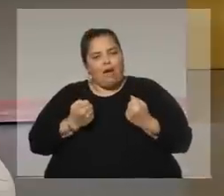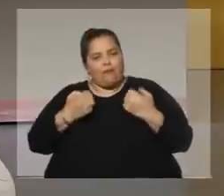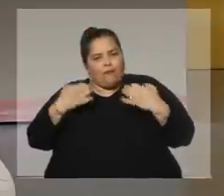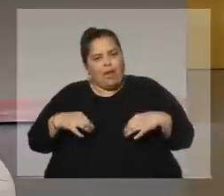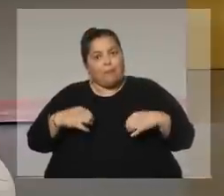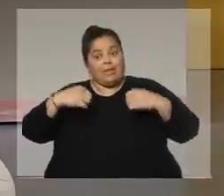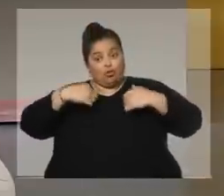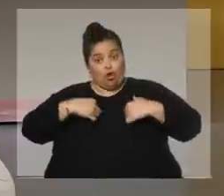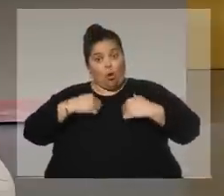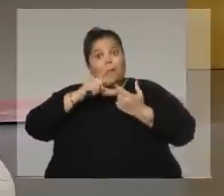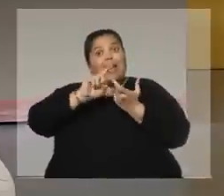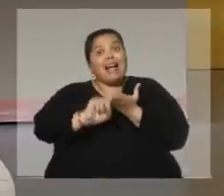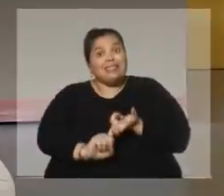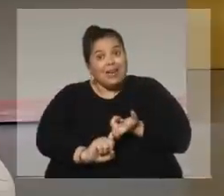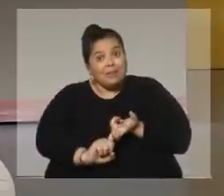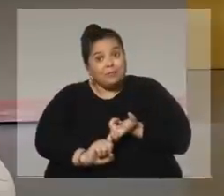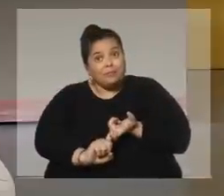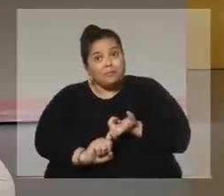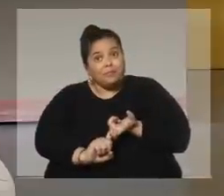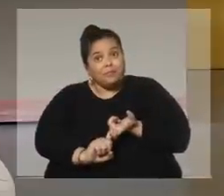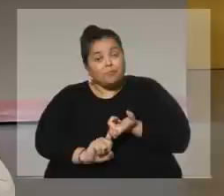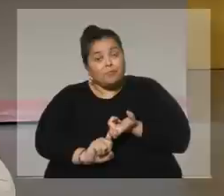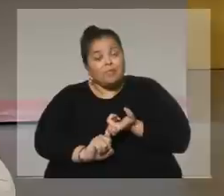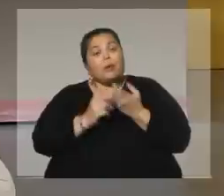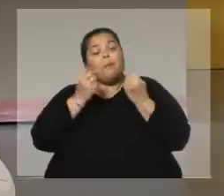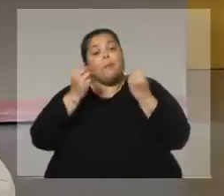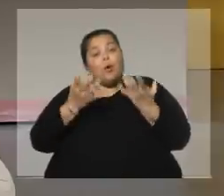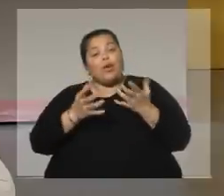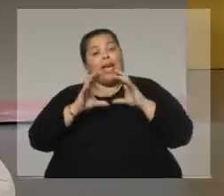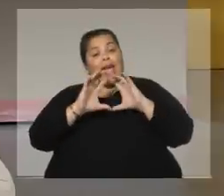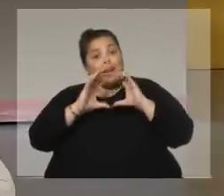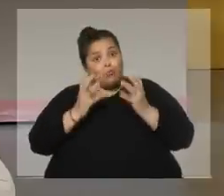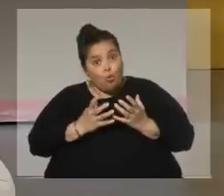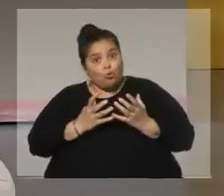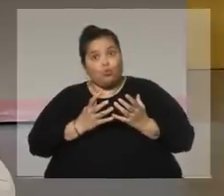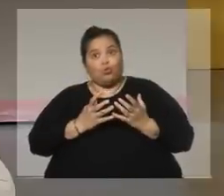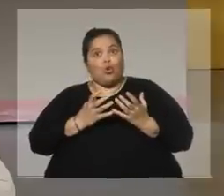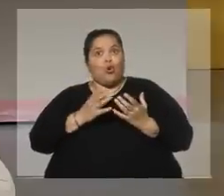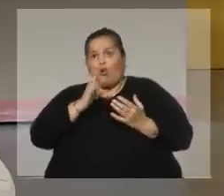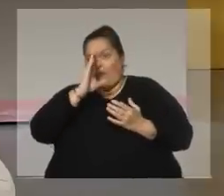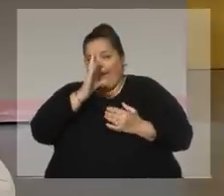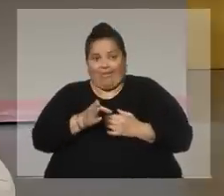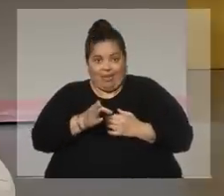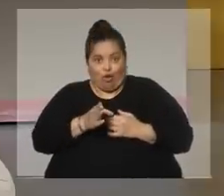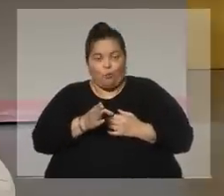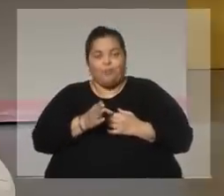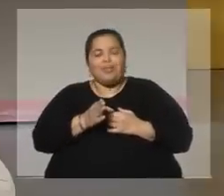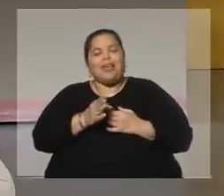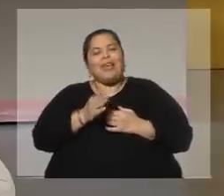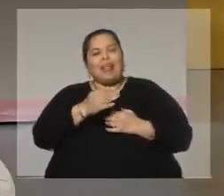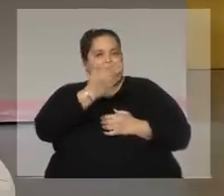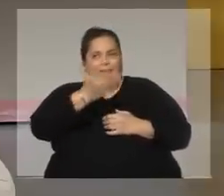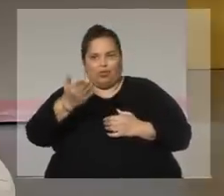porque el mundo hétero, de alguna forma,